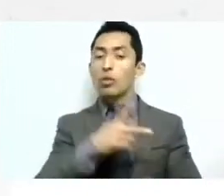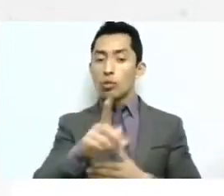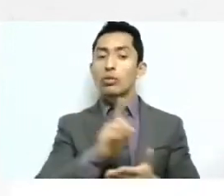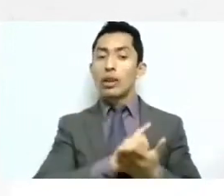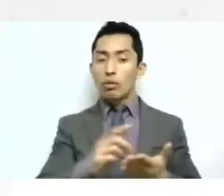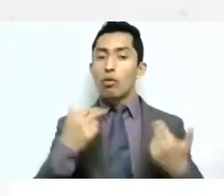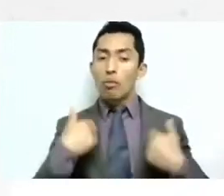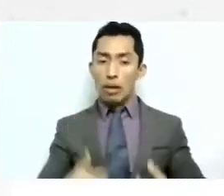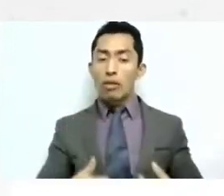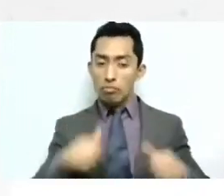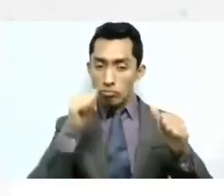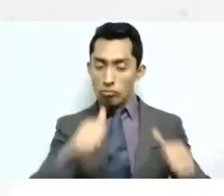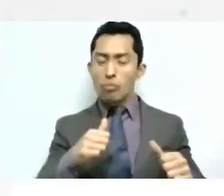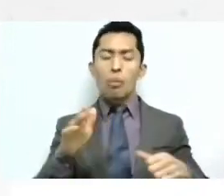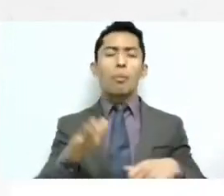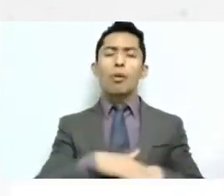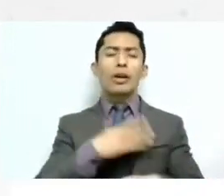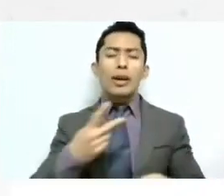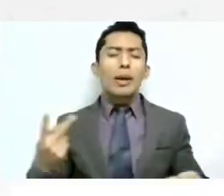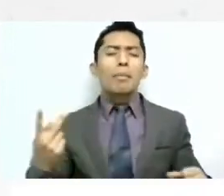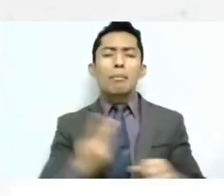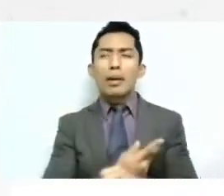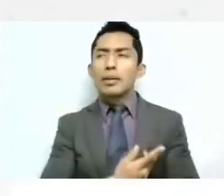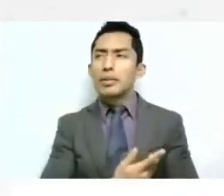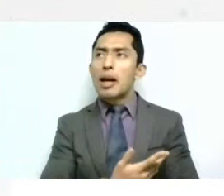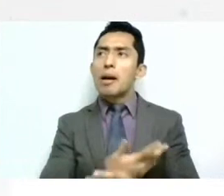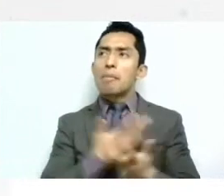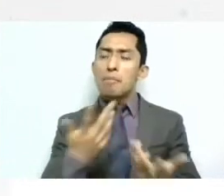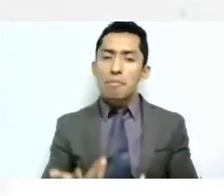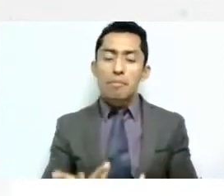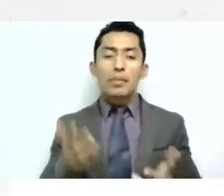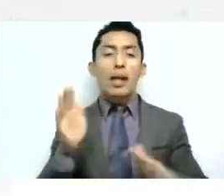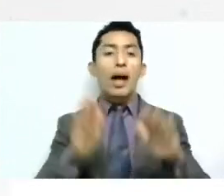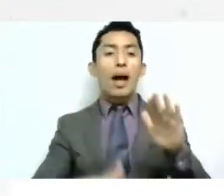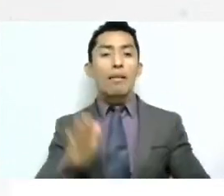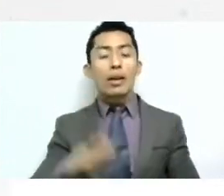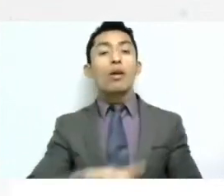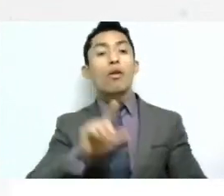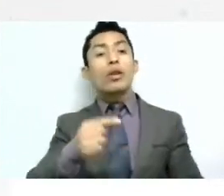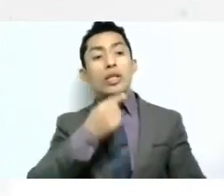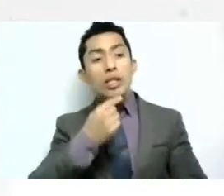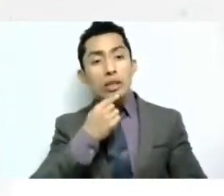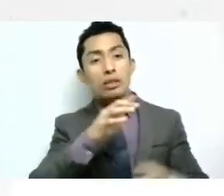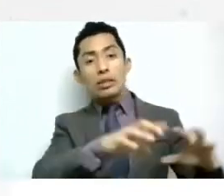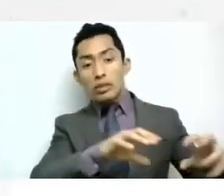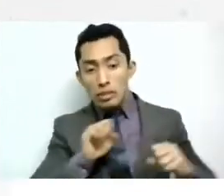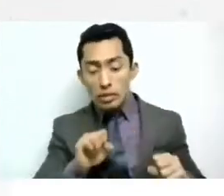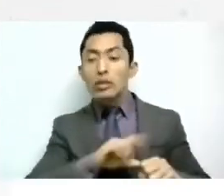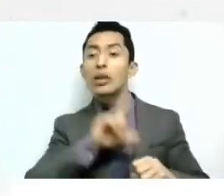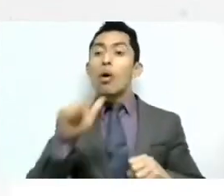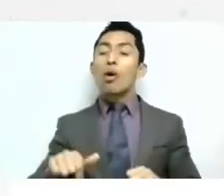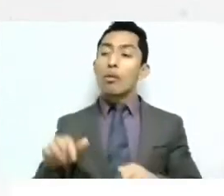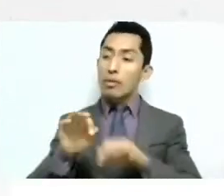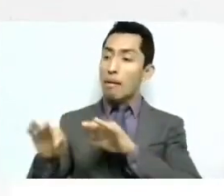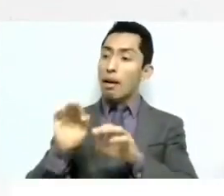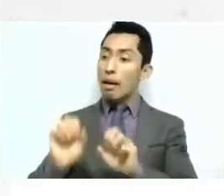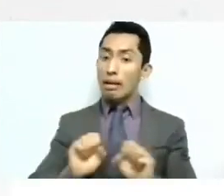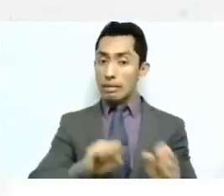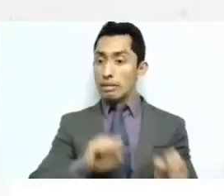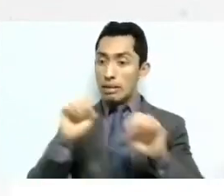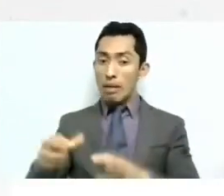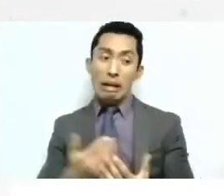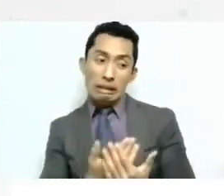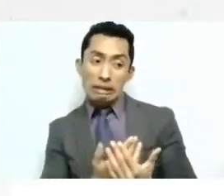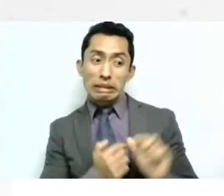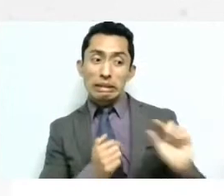pasa que a veces pues tenemos que ir por el menor llevarlo a nuestro centro de trabajo y tenerlo ahí un